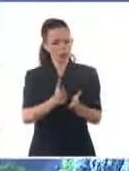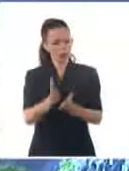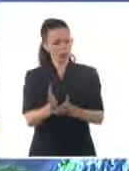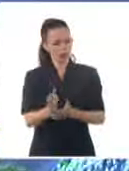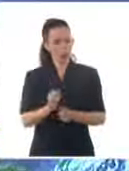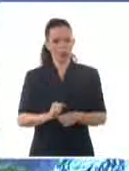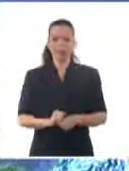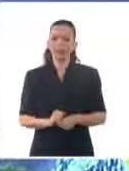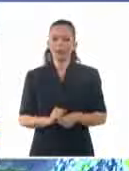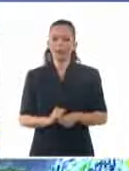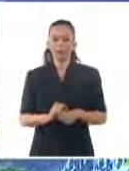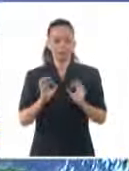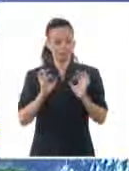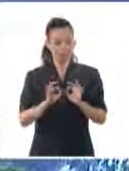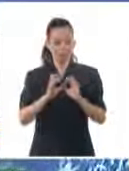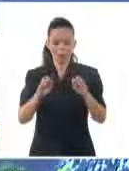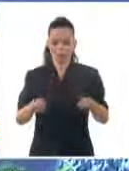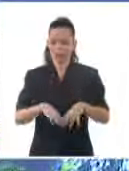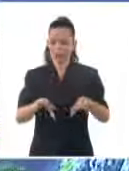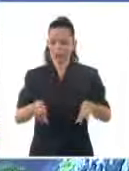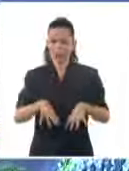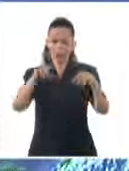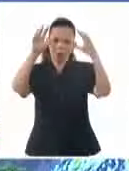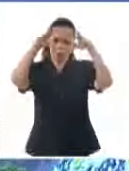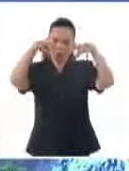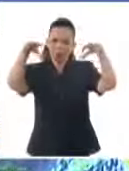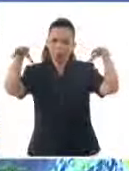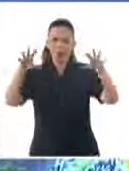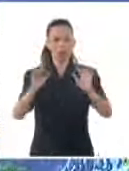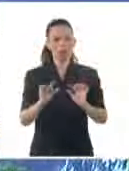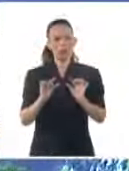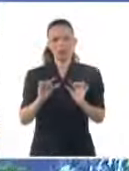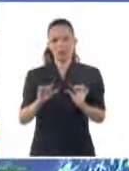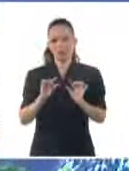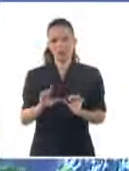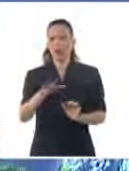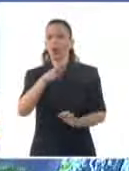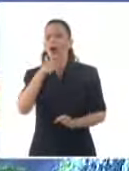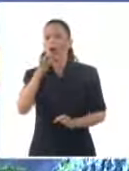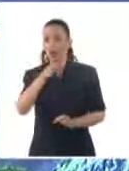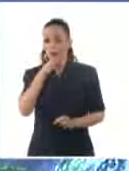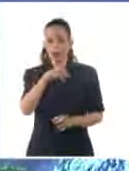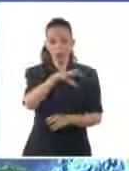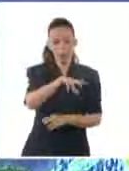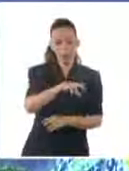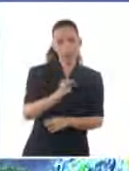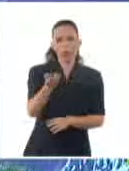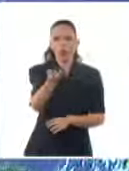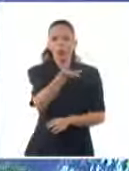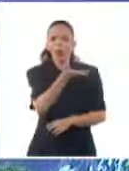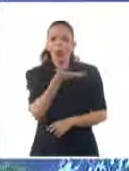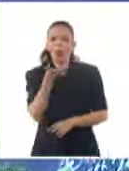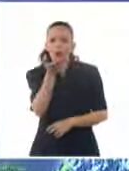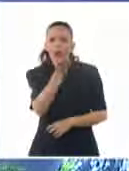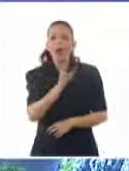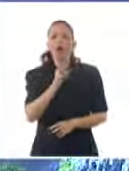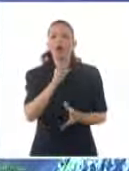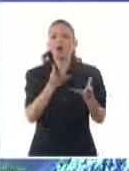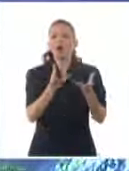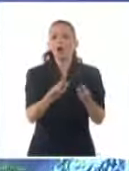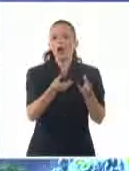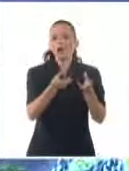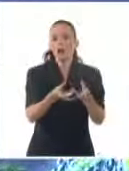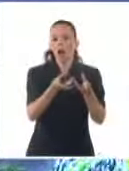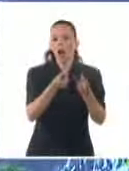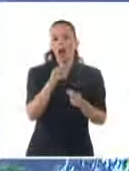precipitaciones a lo largo de casi todo el territorio. Digo casi porque al menos en final del río, con los vientos del sur y algo de humedad, se han estado incrementando de